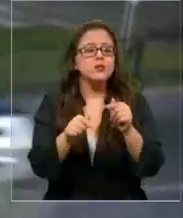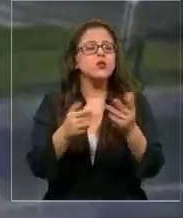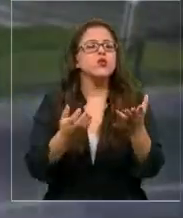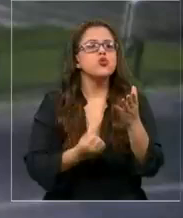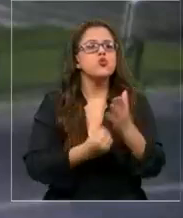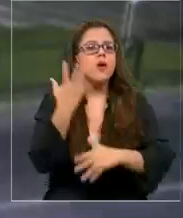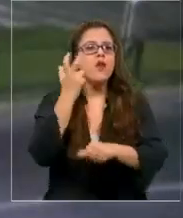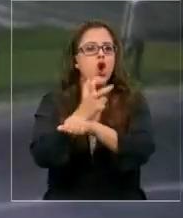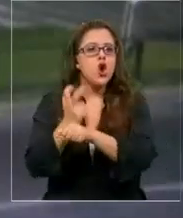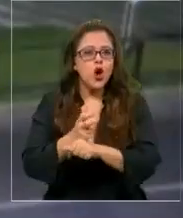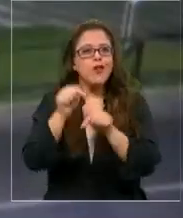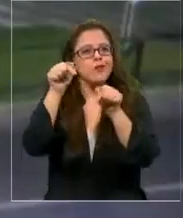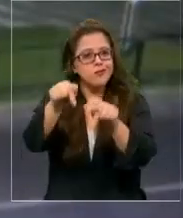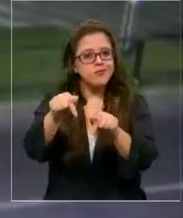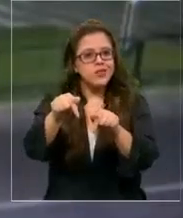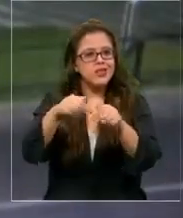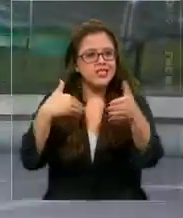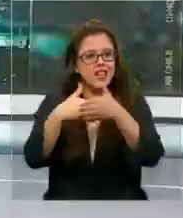de la capital.